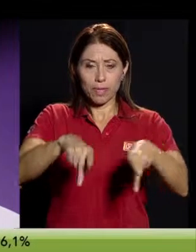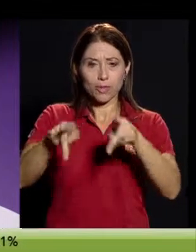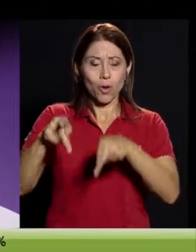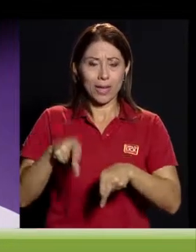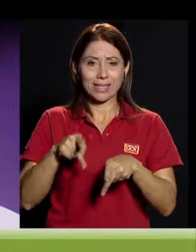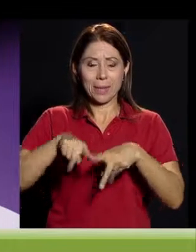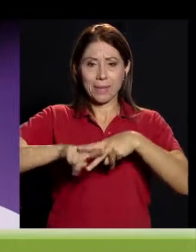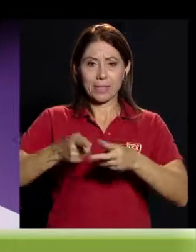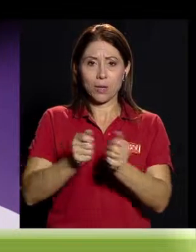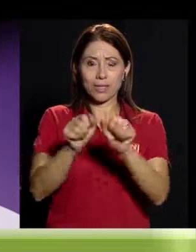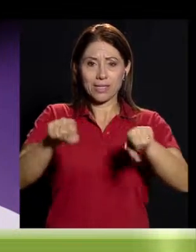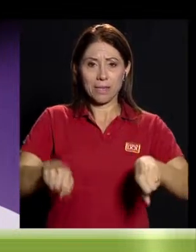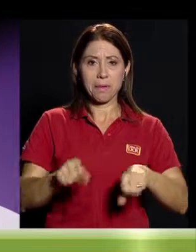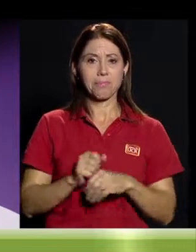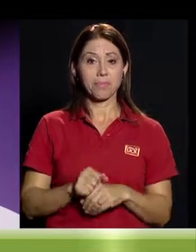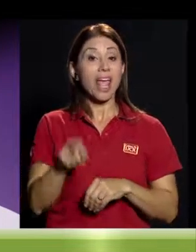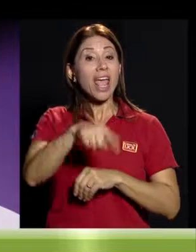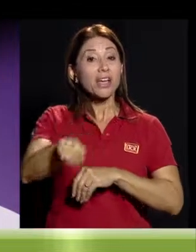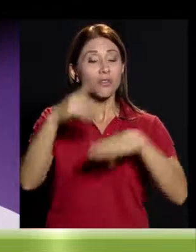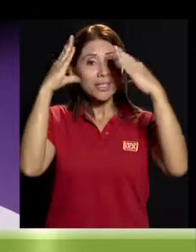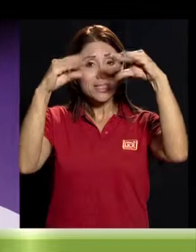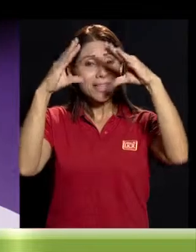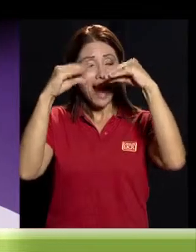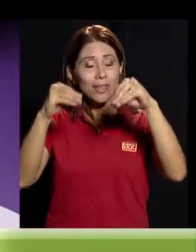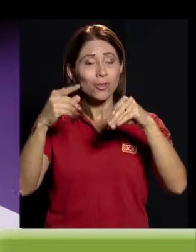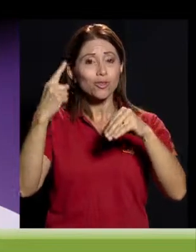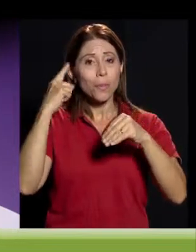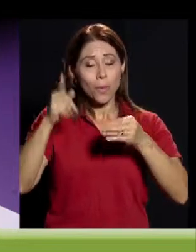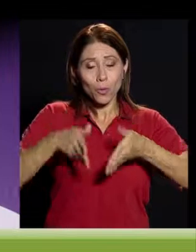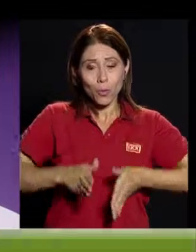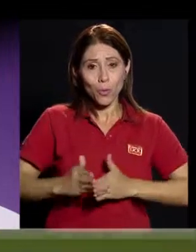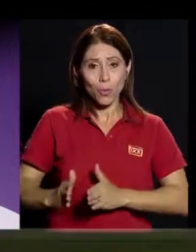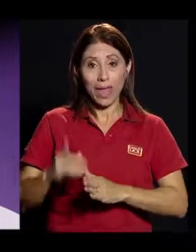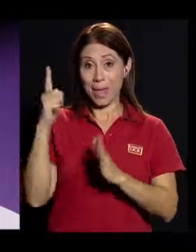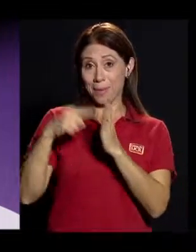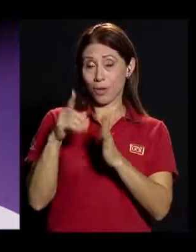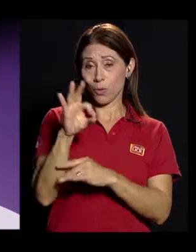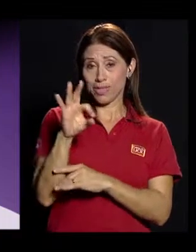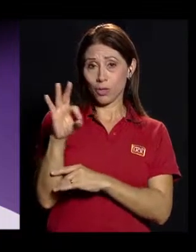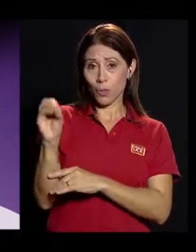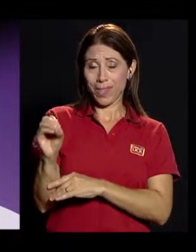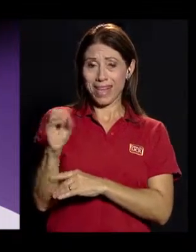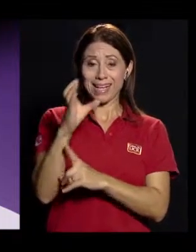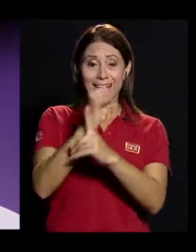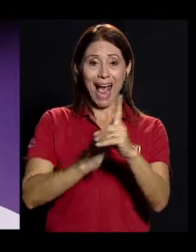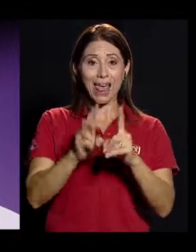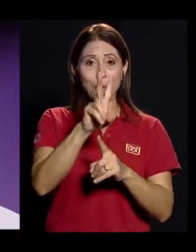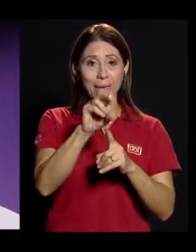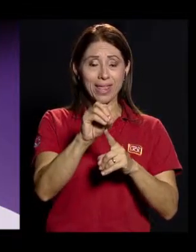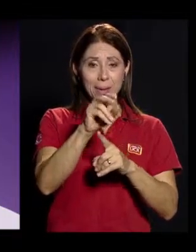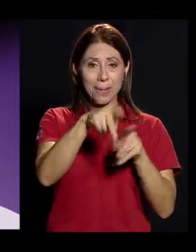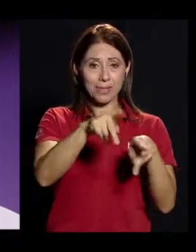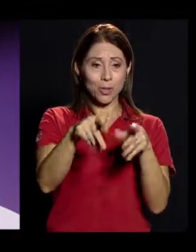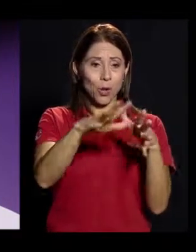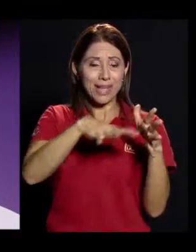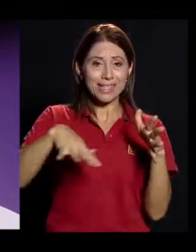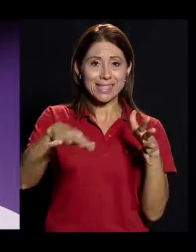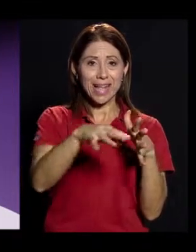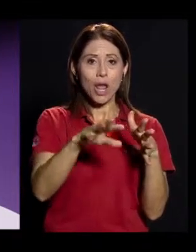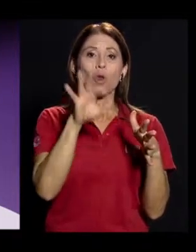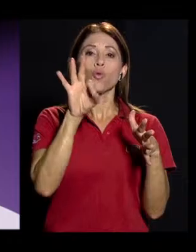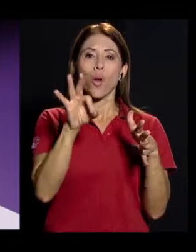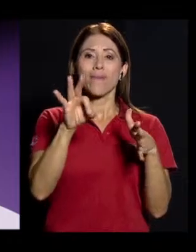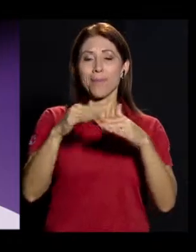extrae de los datos demográficos nacionales. En 1990, por cada 20 personas, nueve eran menores de 17 años.